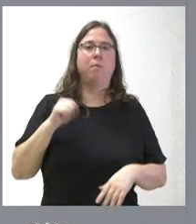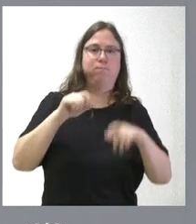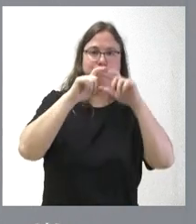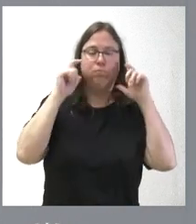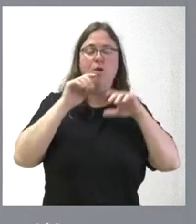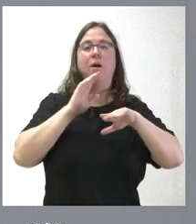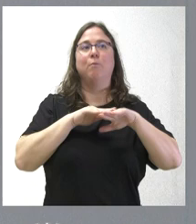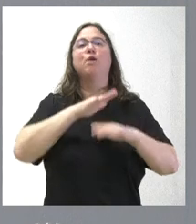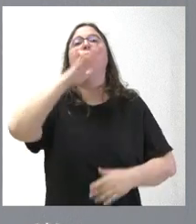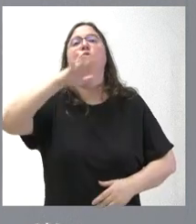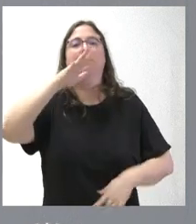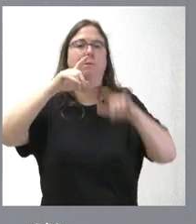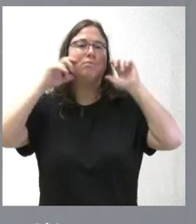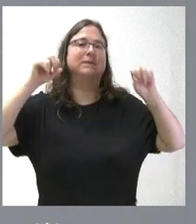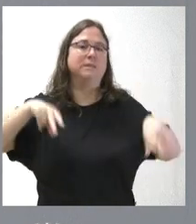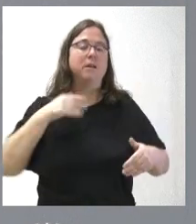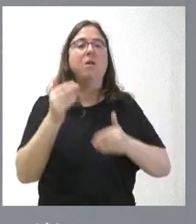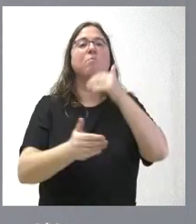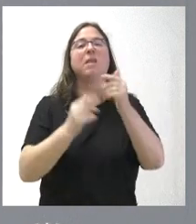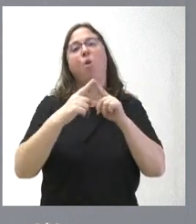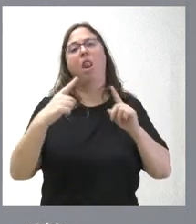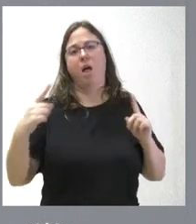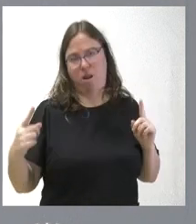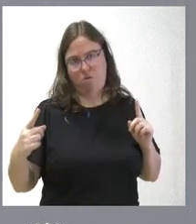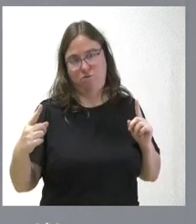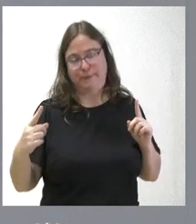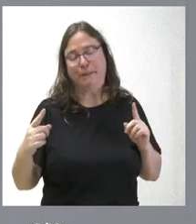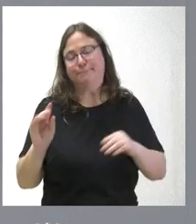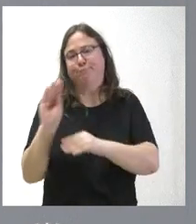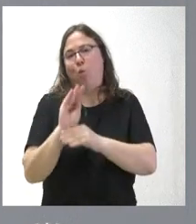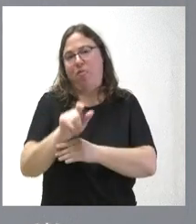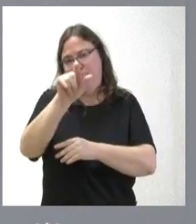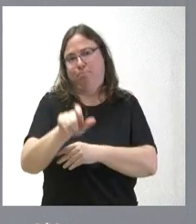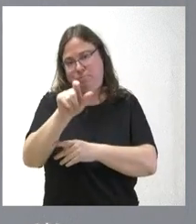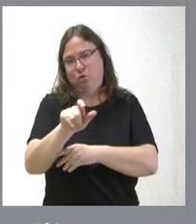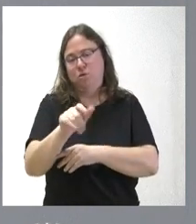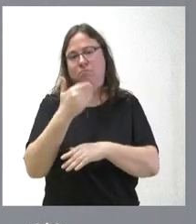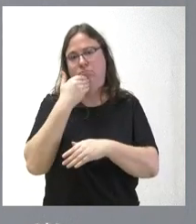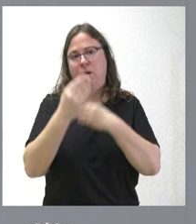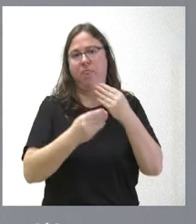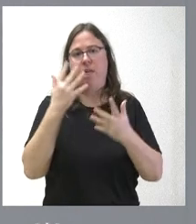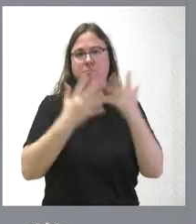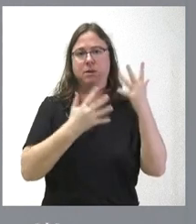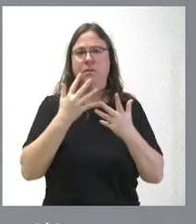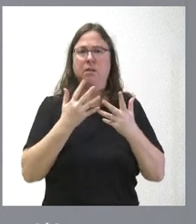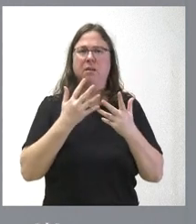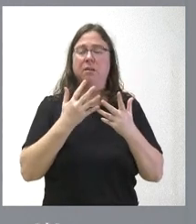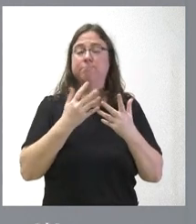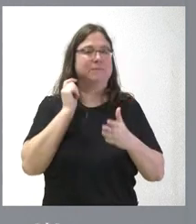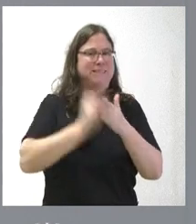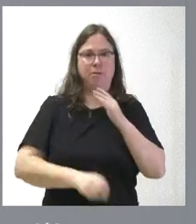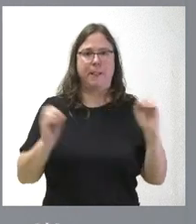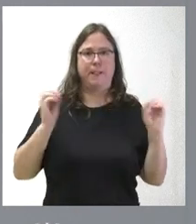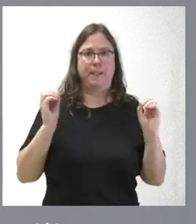las posibles alegaciones y es un procedimiento relativamente largo y garantista en la Administración. No se ha producido ninguna